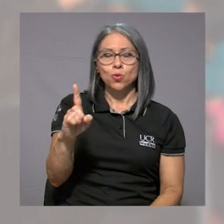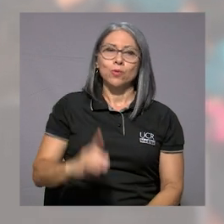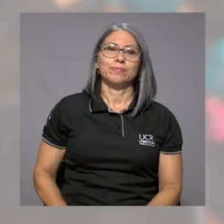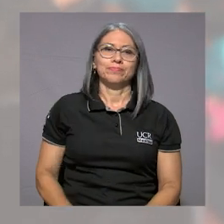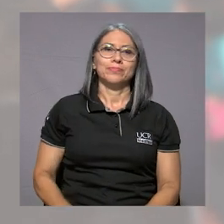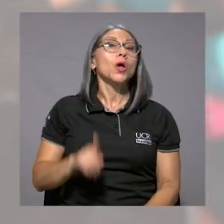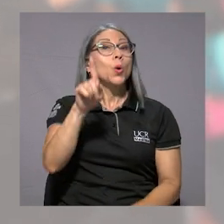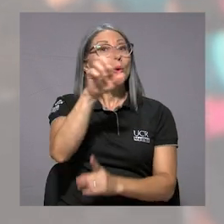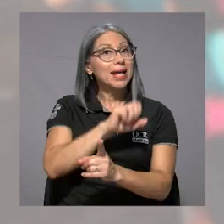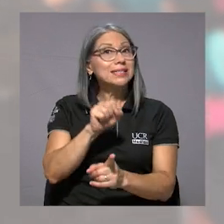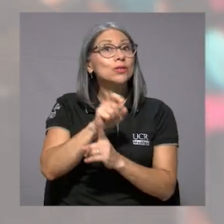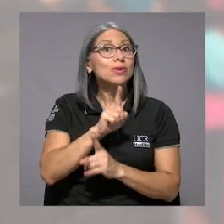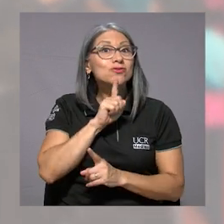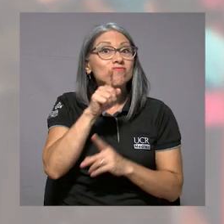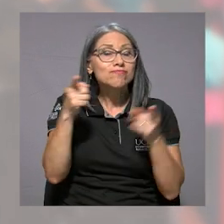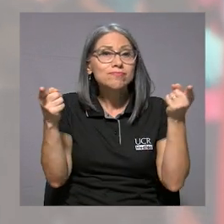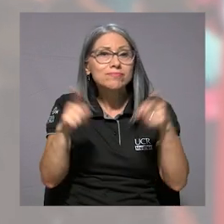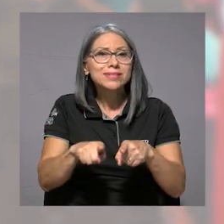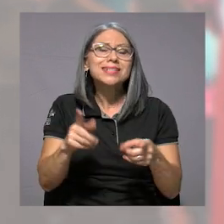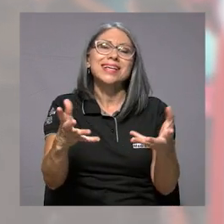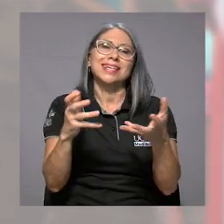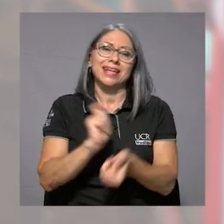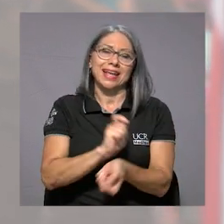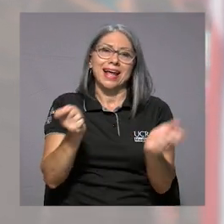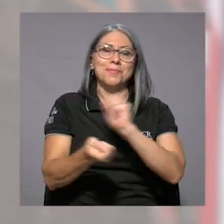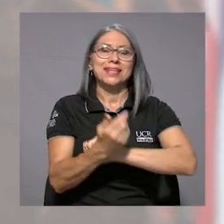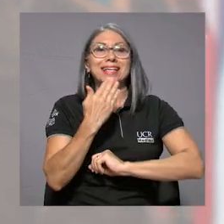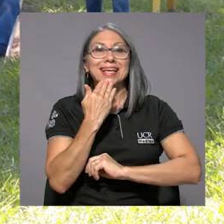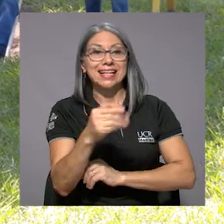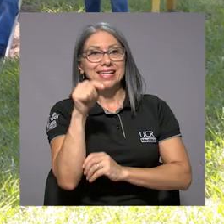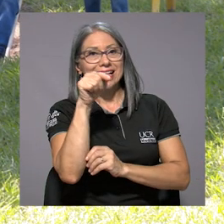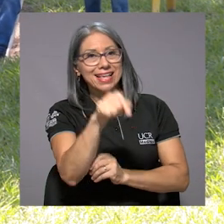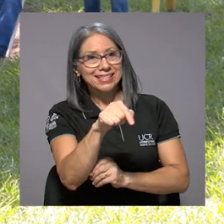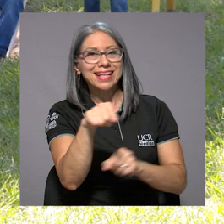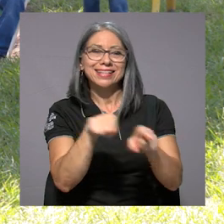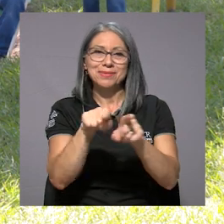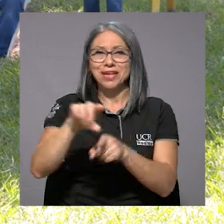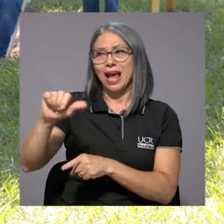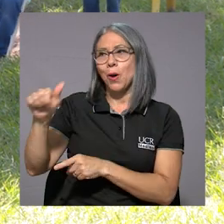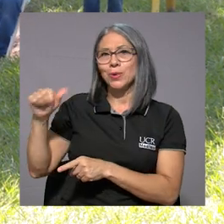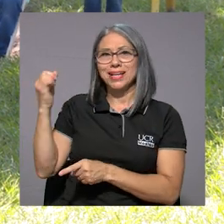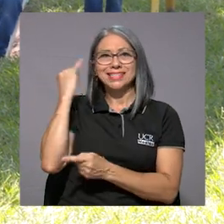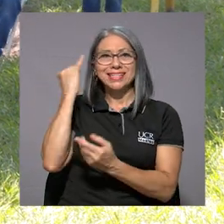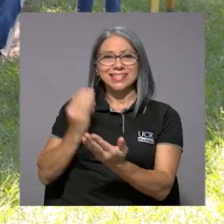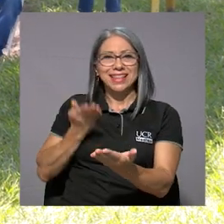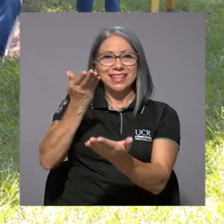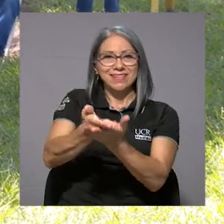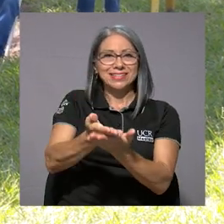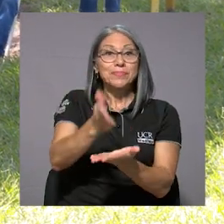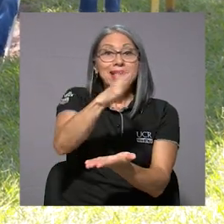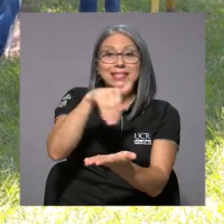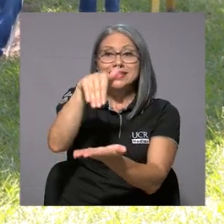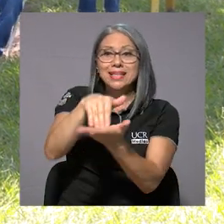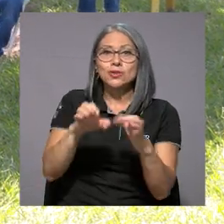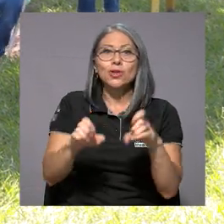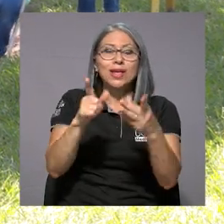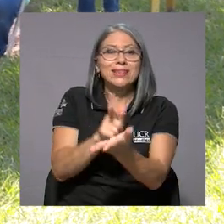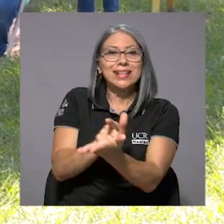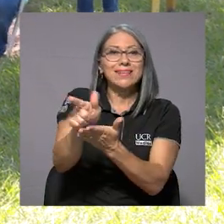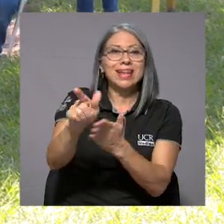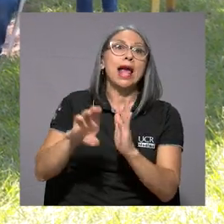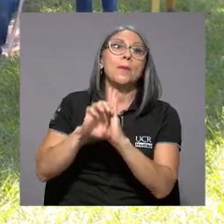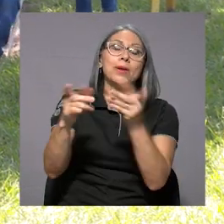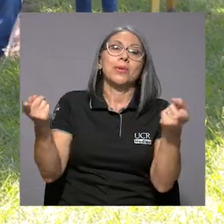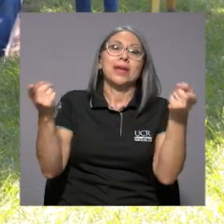c1 una realidad que pretende cambiarse gracias a esta y otras iniciativas en los centros educativos de